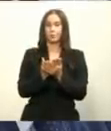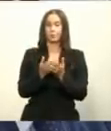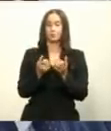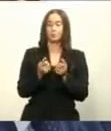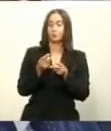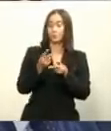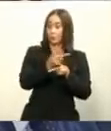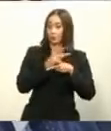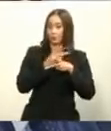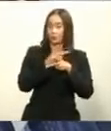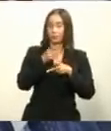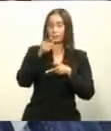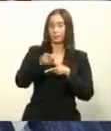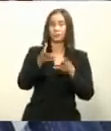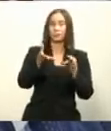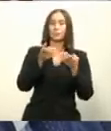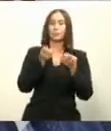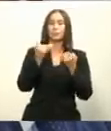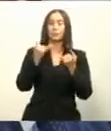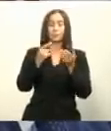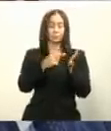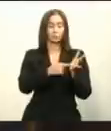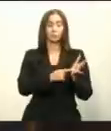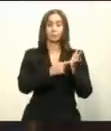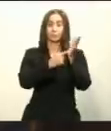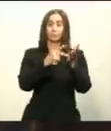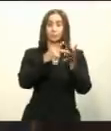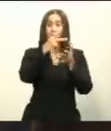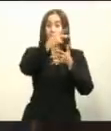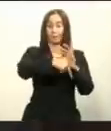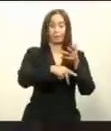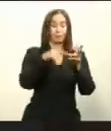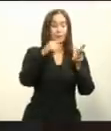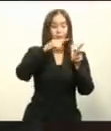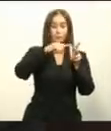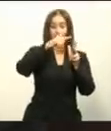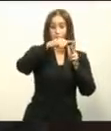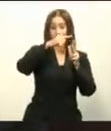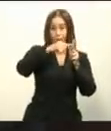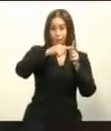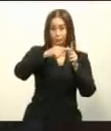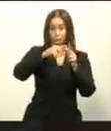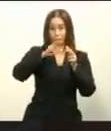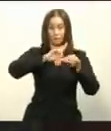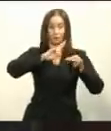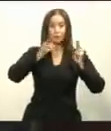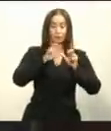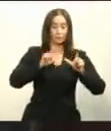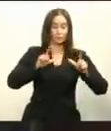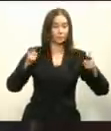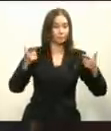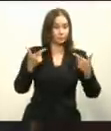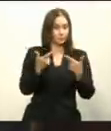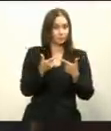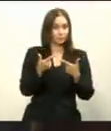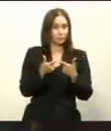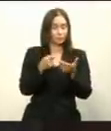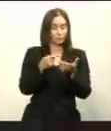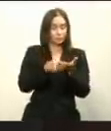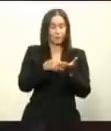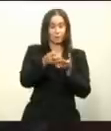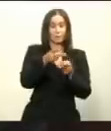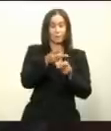La estrategia de este plan que hoy presentamos se articula en tres ejes. Renovación urbana, mediante la financiación